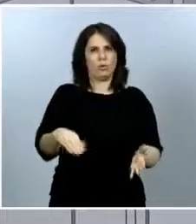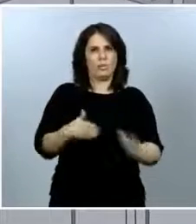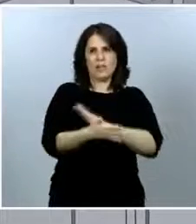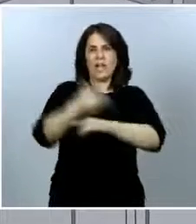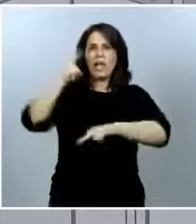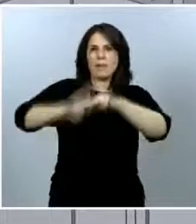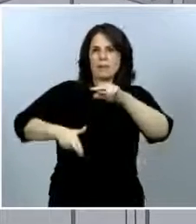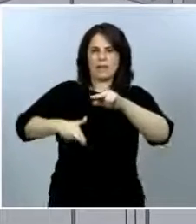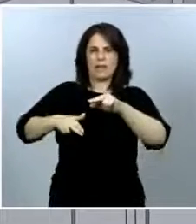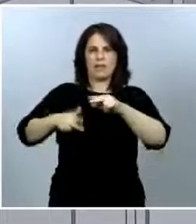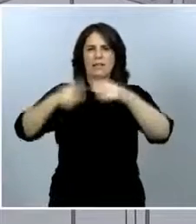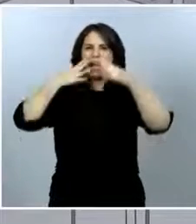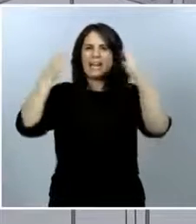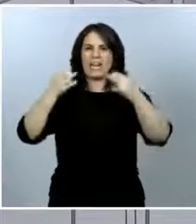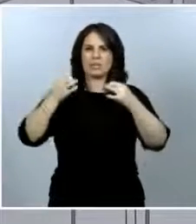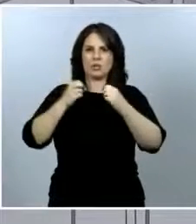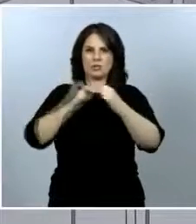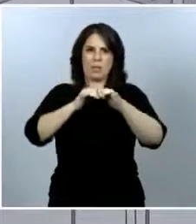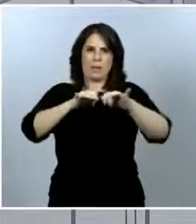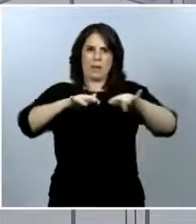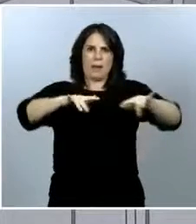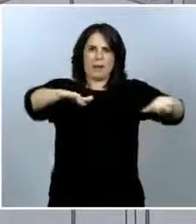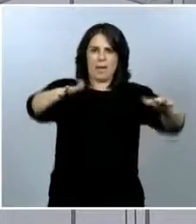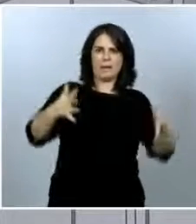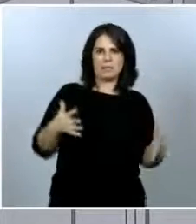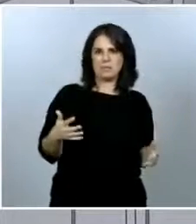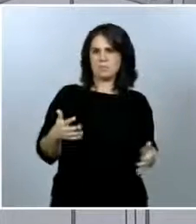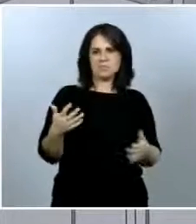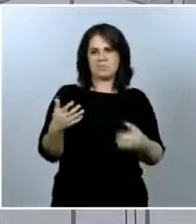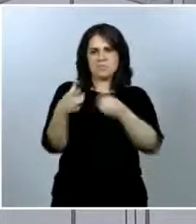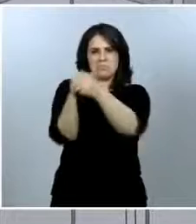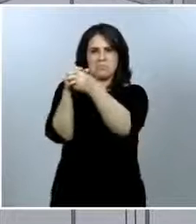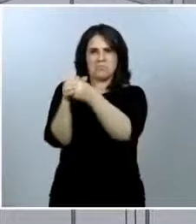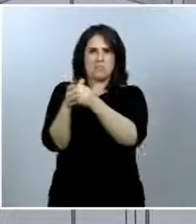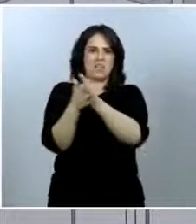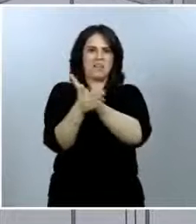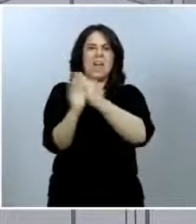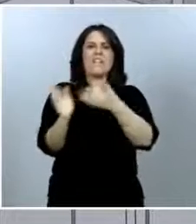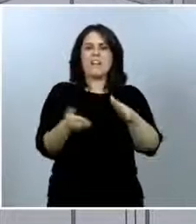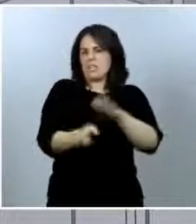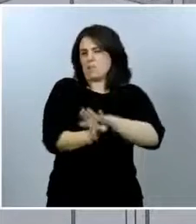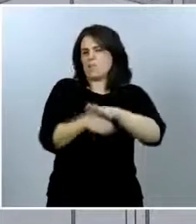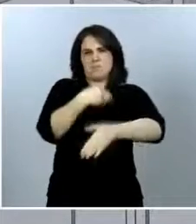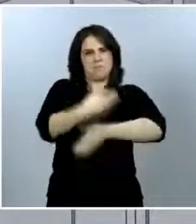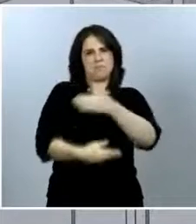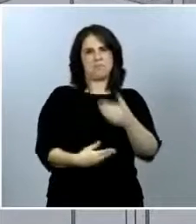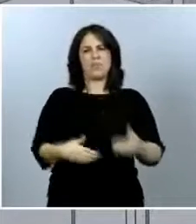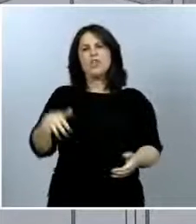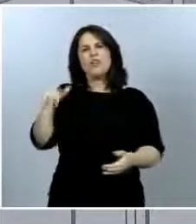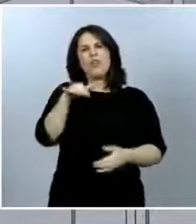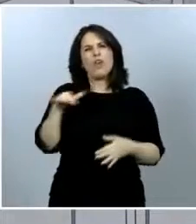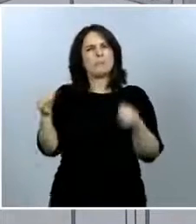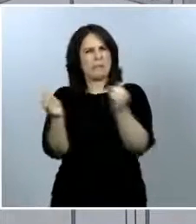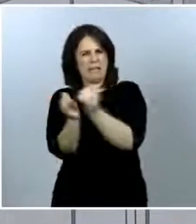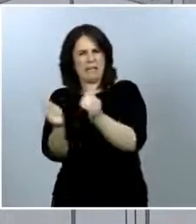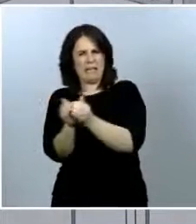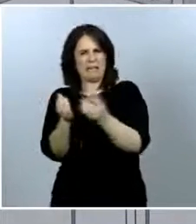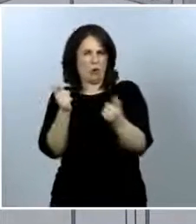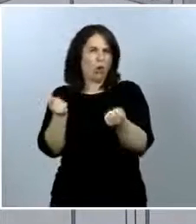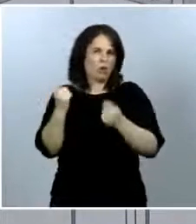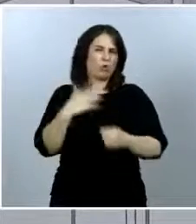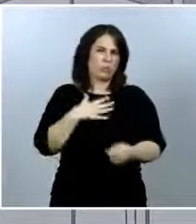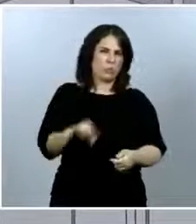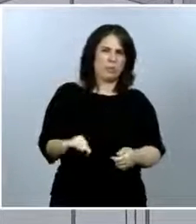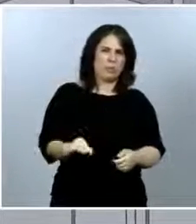de las zonas afectadas. Son zonas pequeñas y son zonas que permiten un control. Pero sí que es verdad